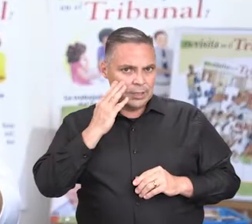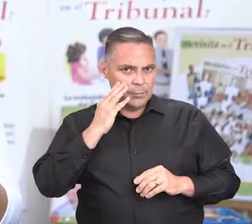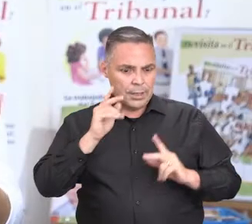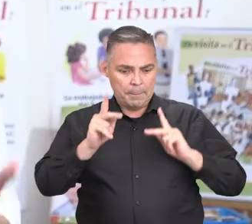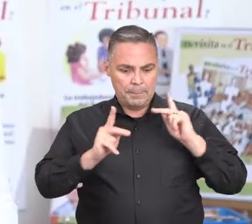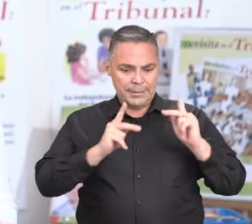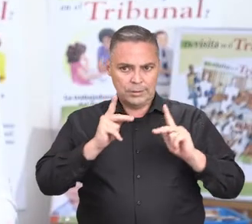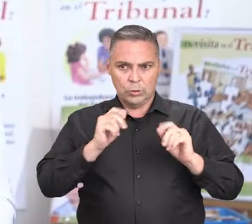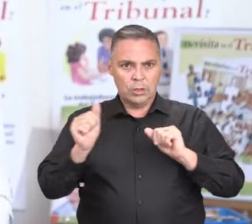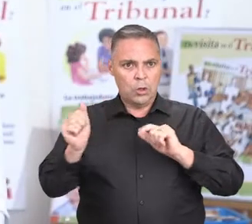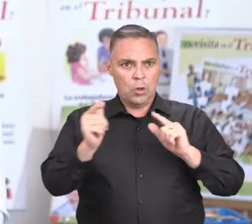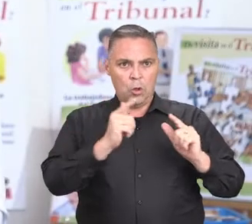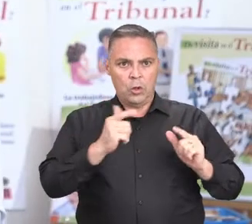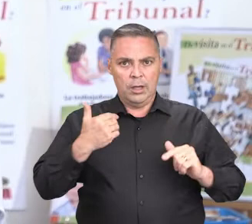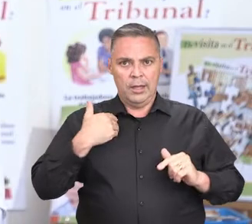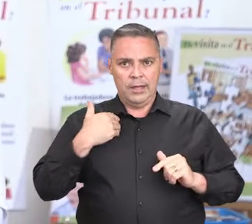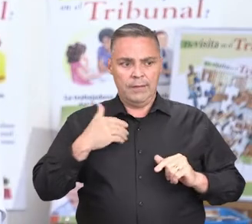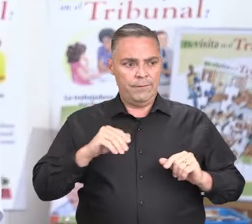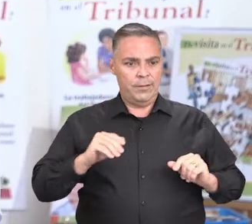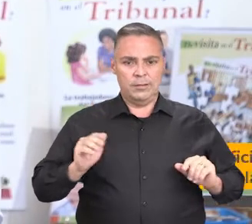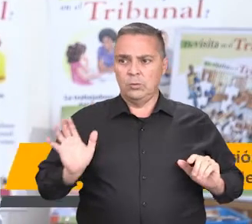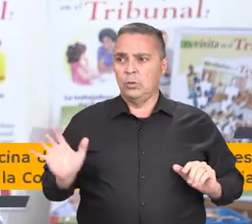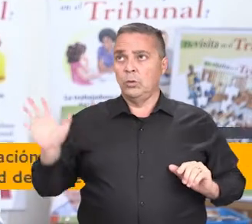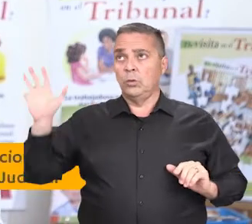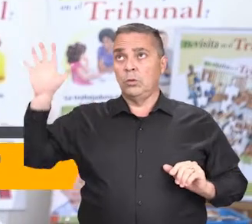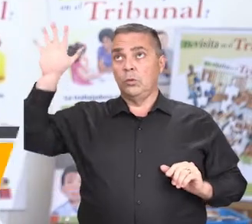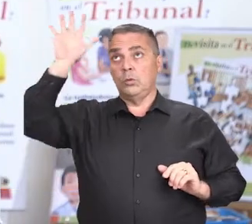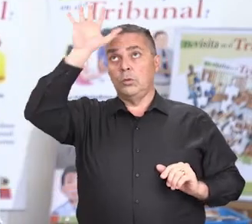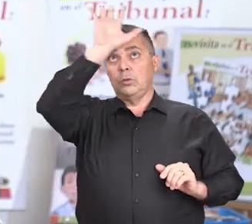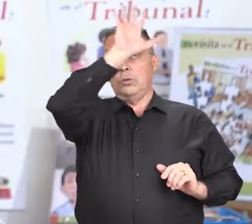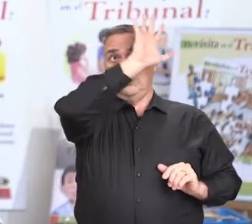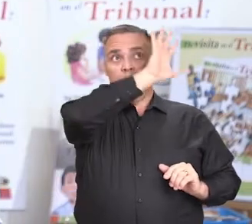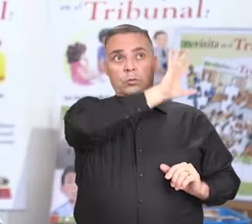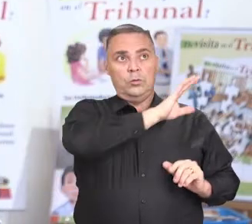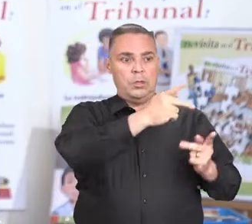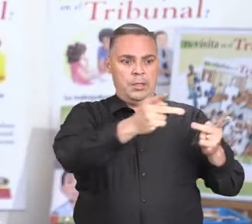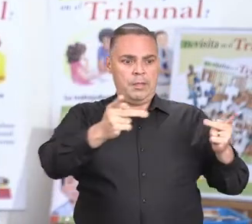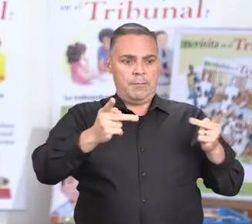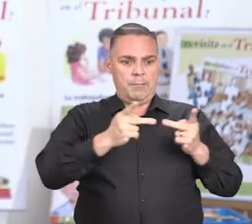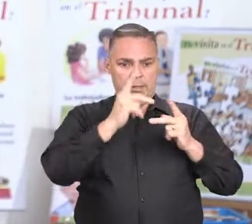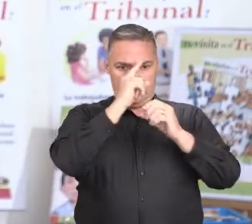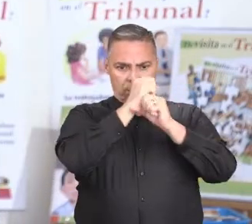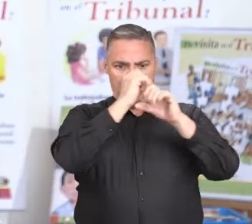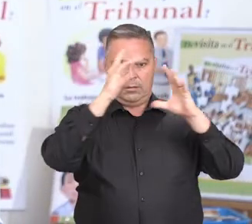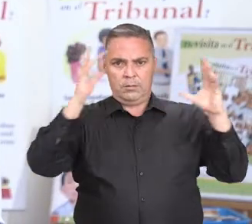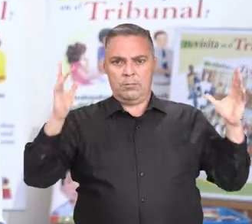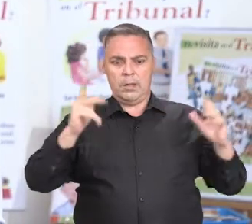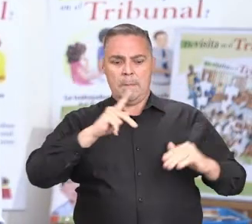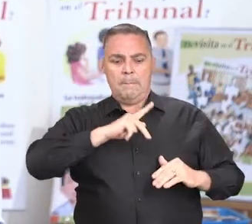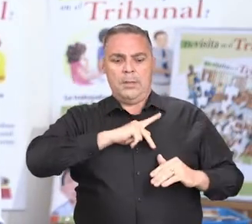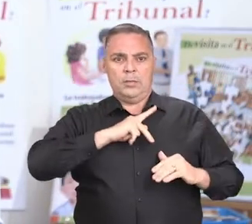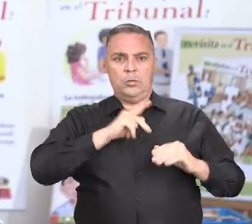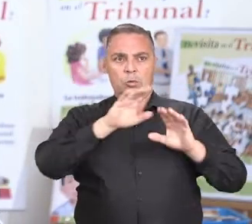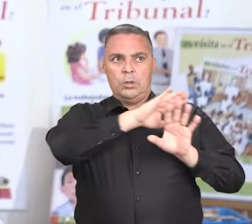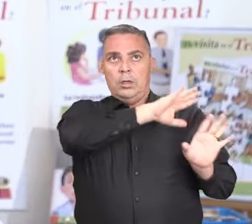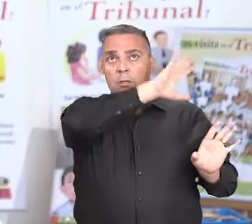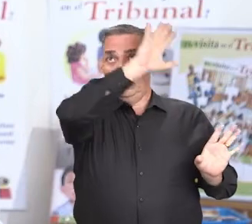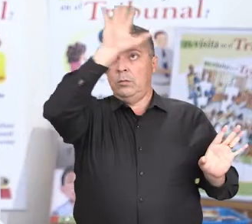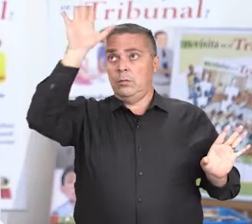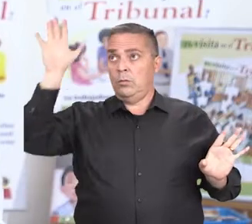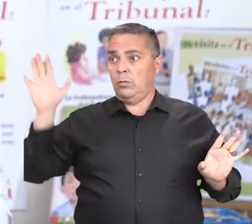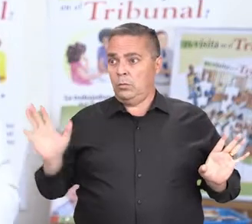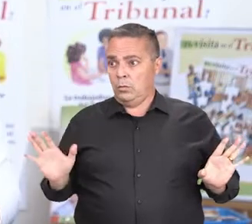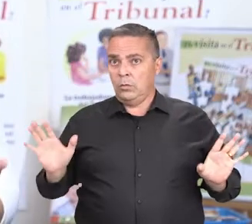¿Sabías que todas las personas tenemos un espacio imaginario alrededor de nuestro cuerpo que se conoce como el espacio